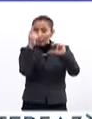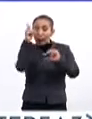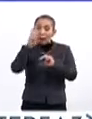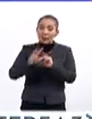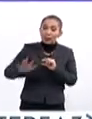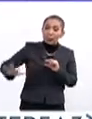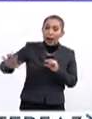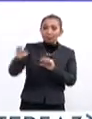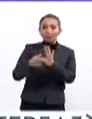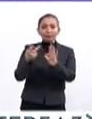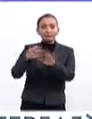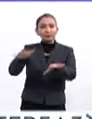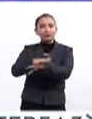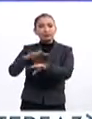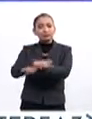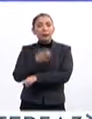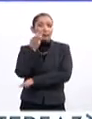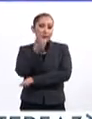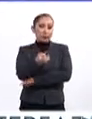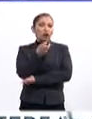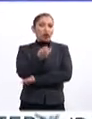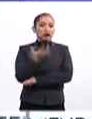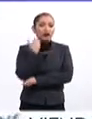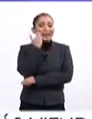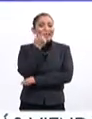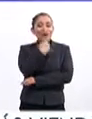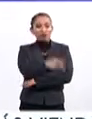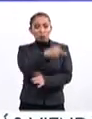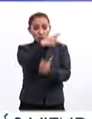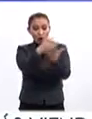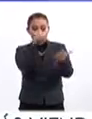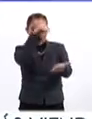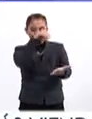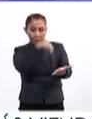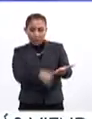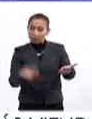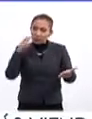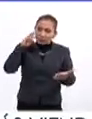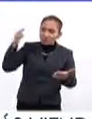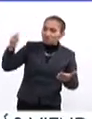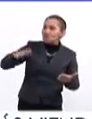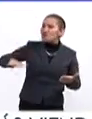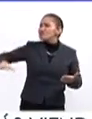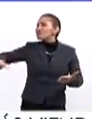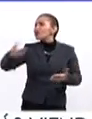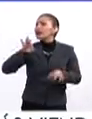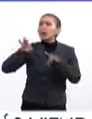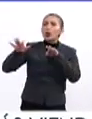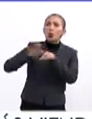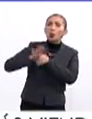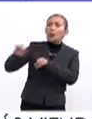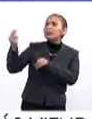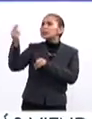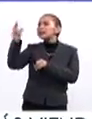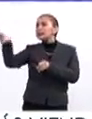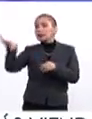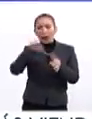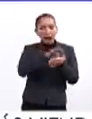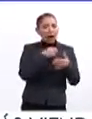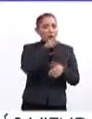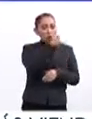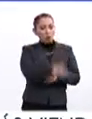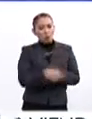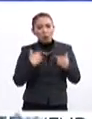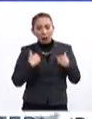una realidad en constante cambio. Para ello, se busca que sus programas de estudios se adapten a los requerimientos del mercado laboral sin descuidar el aspecto